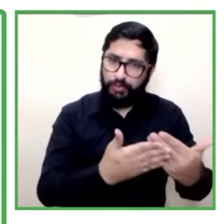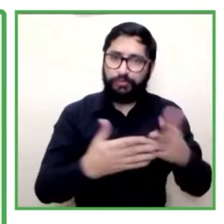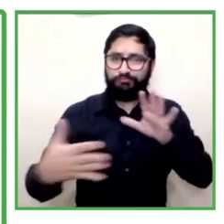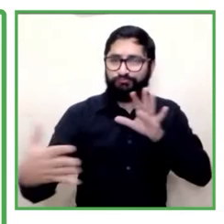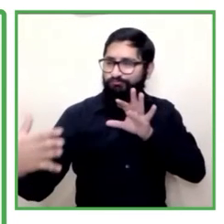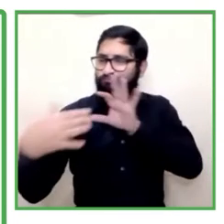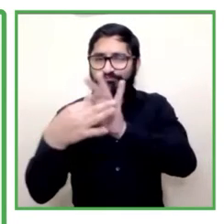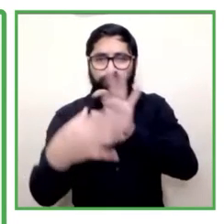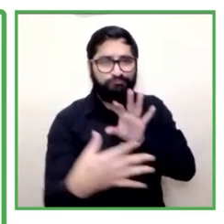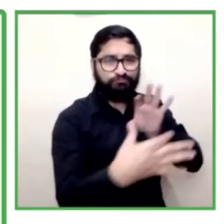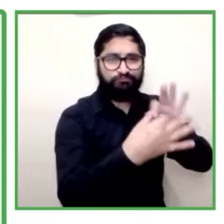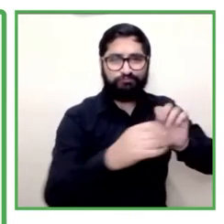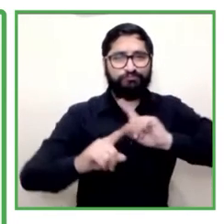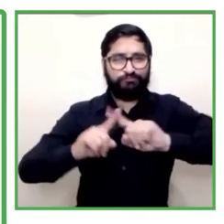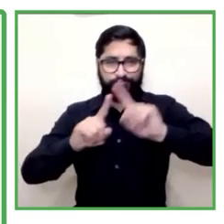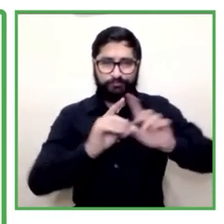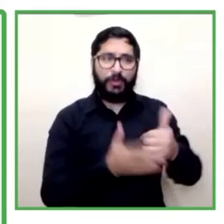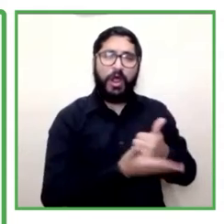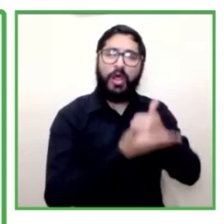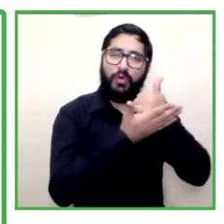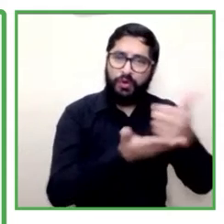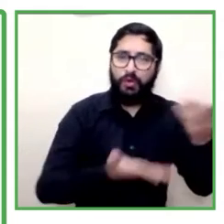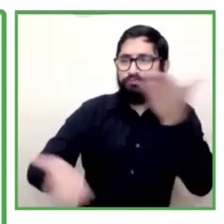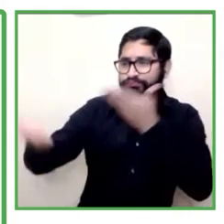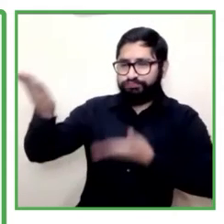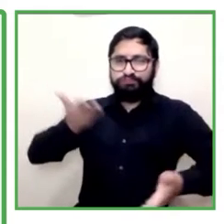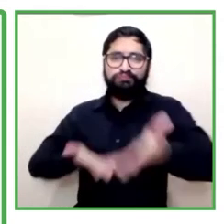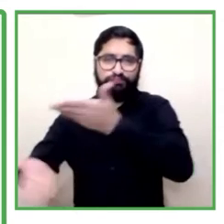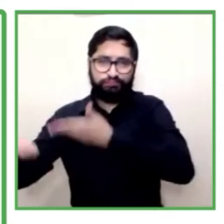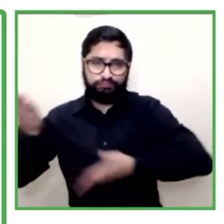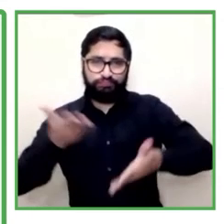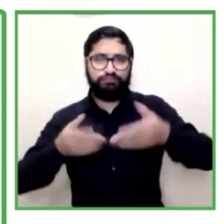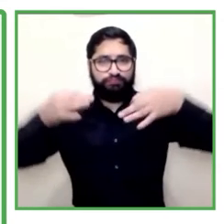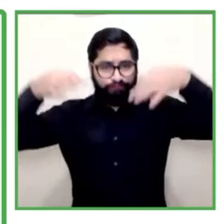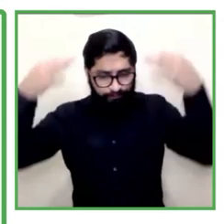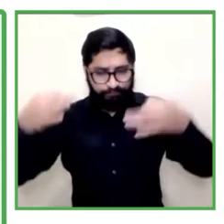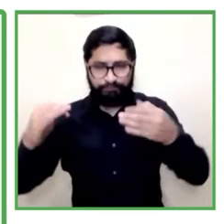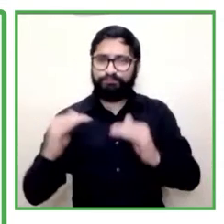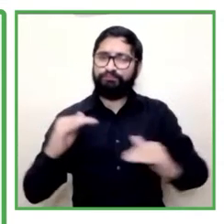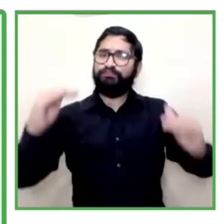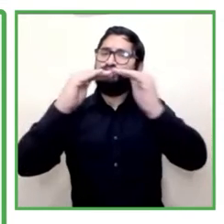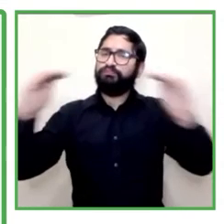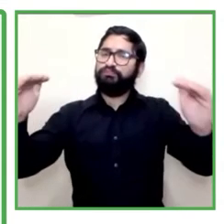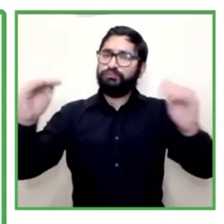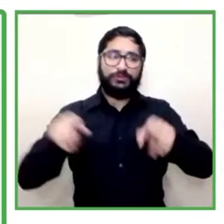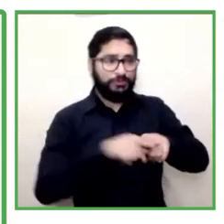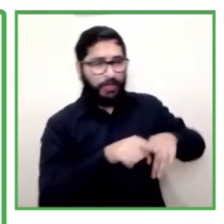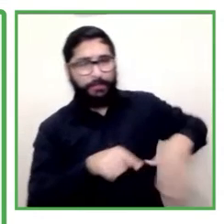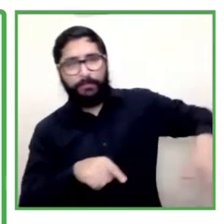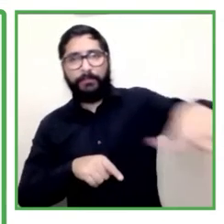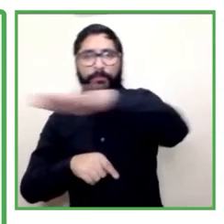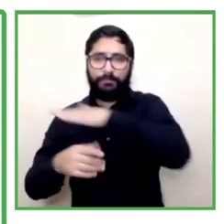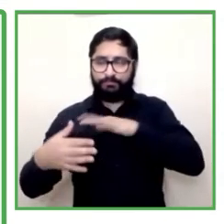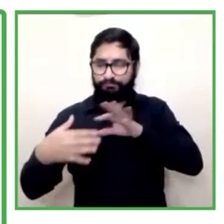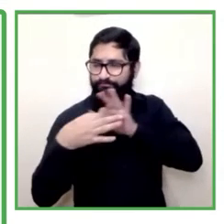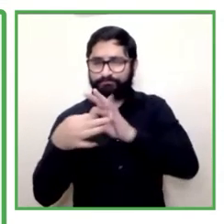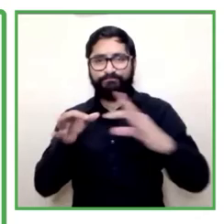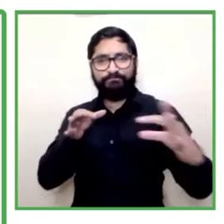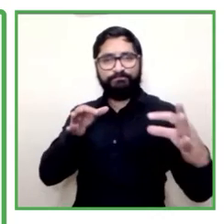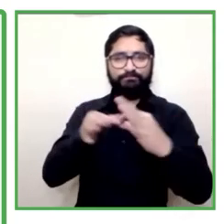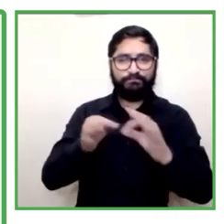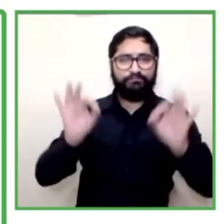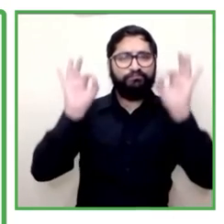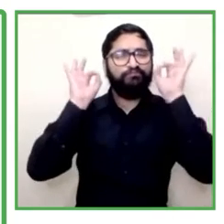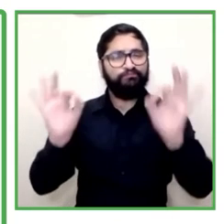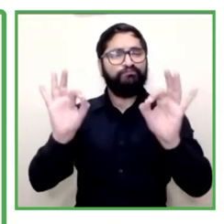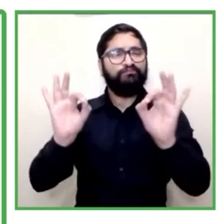comercio justo, con la solidaridad asociada al bien común y a la distribución de la riqueza de forma equitativa. ¿Y cuáles